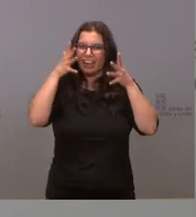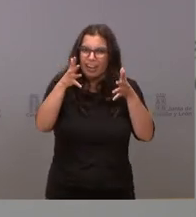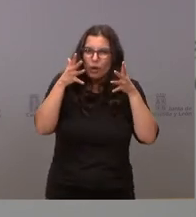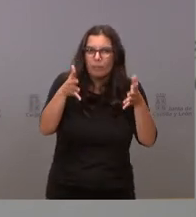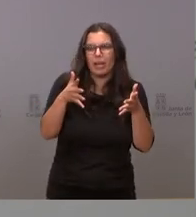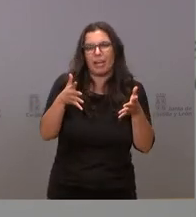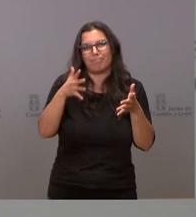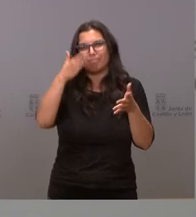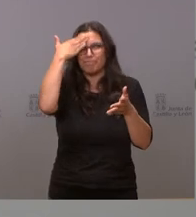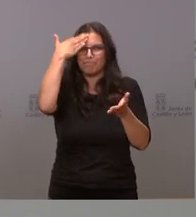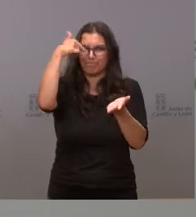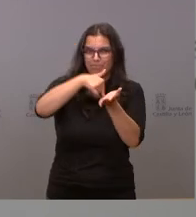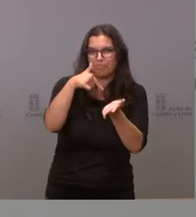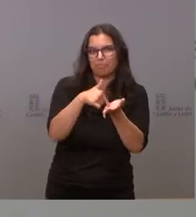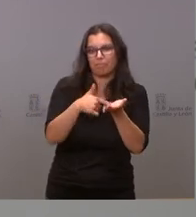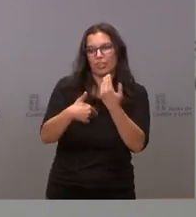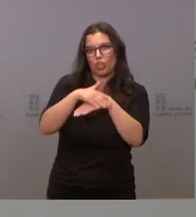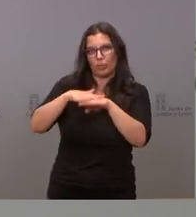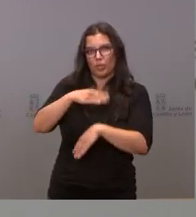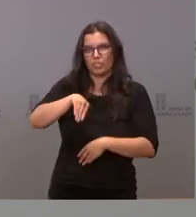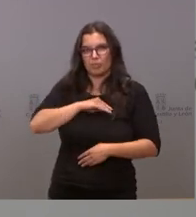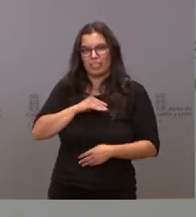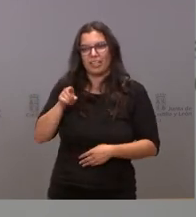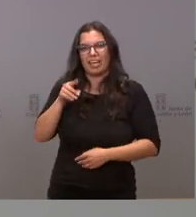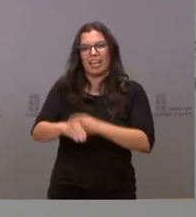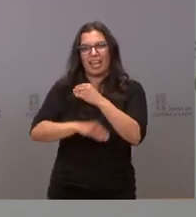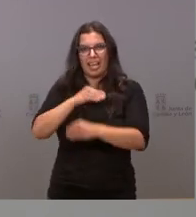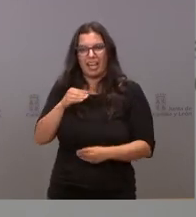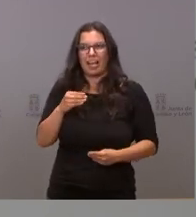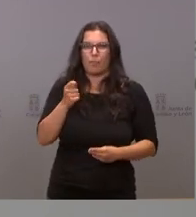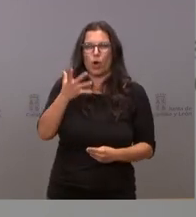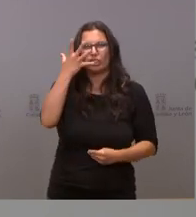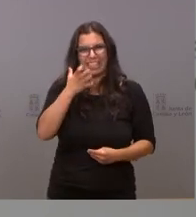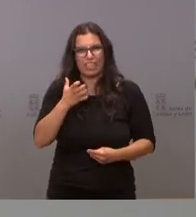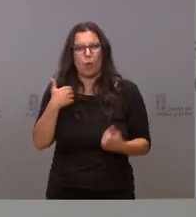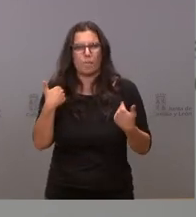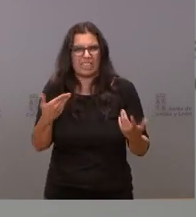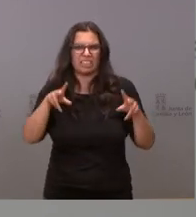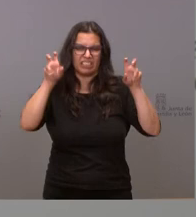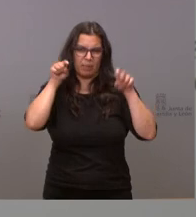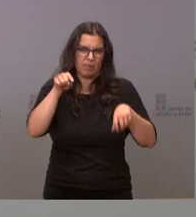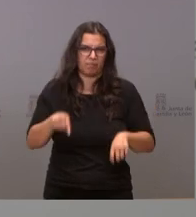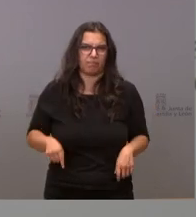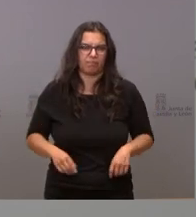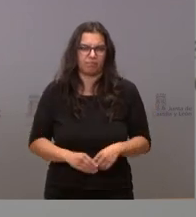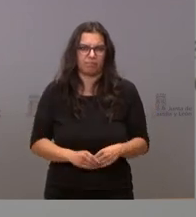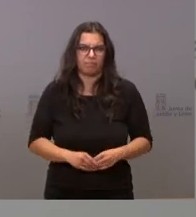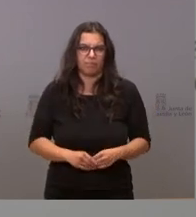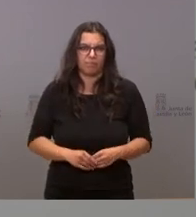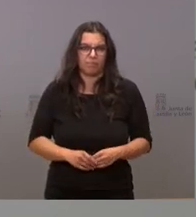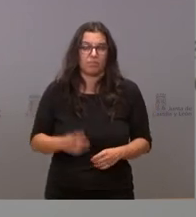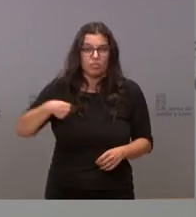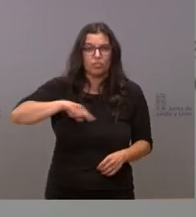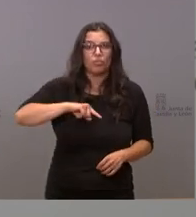exigible al gobierno de España que actúe con mayor seriedad en este ámbito queremos